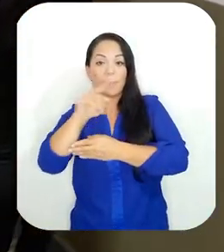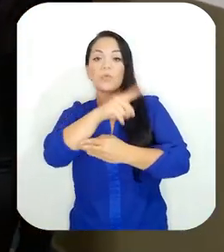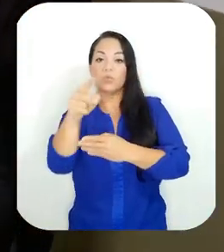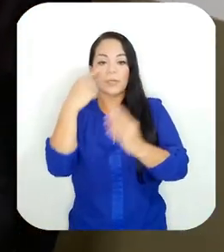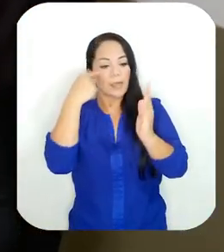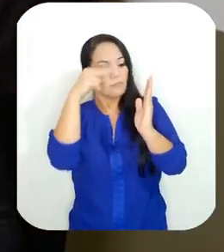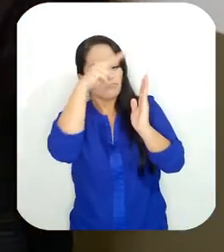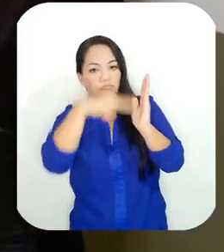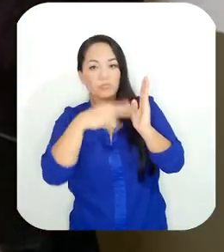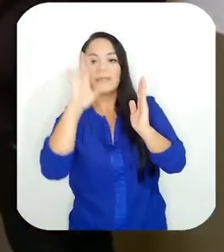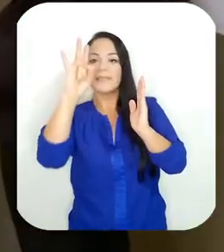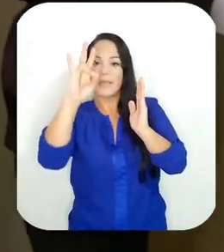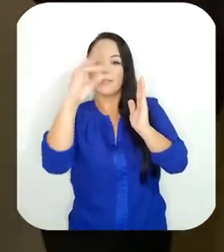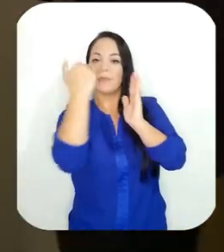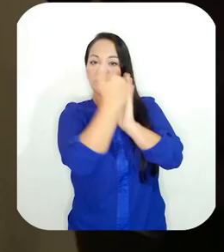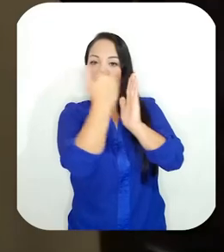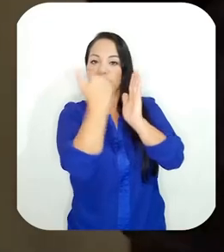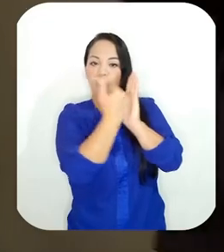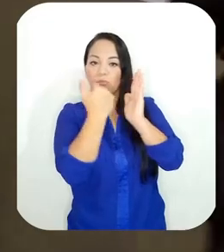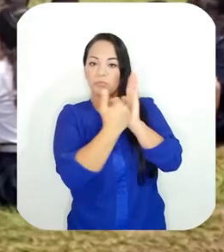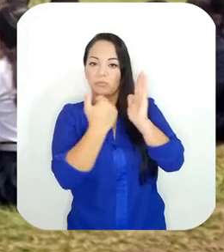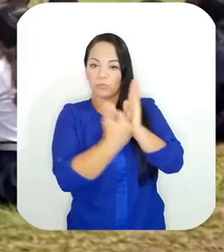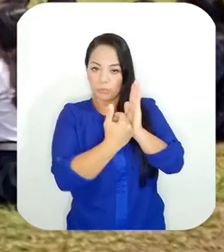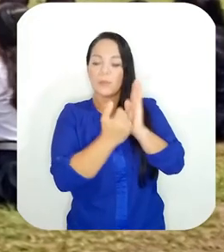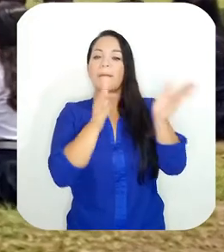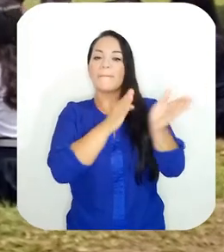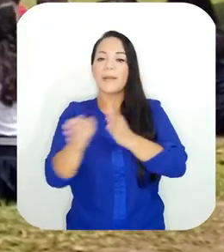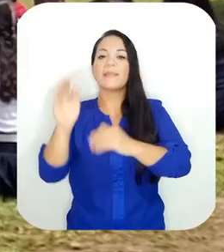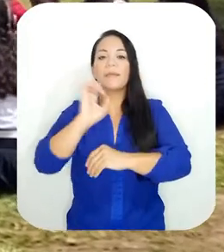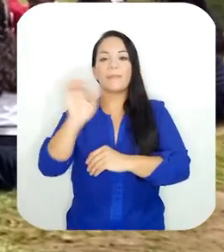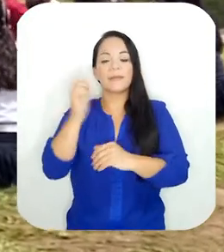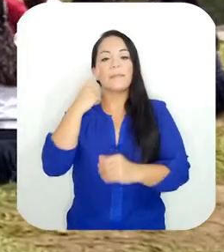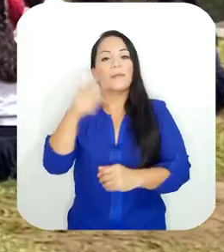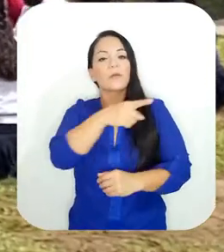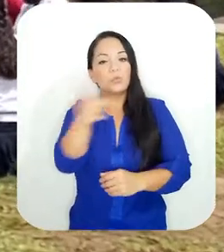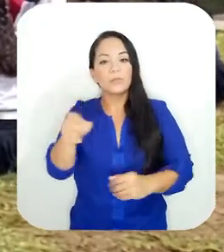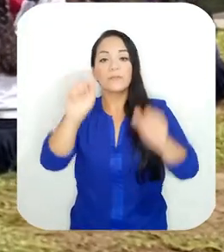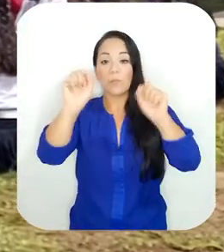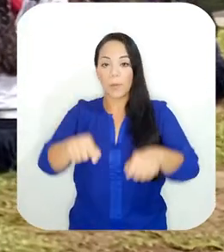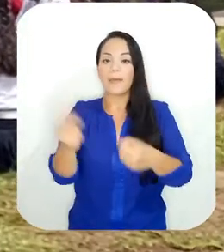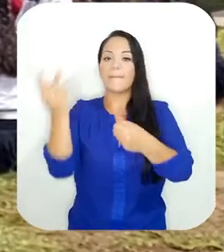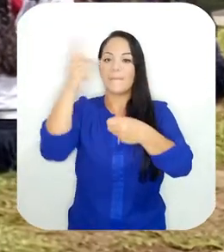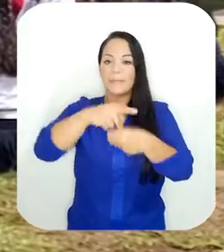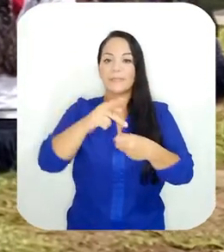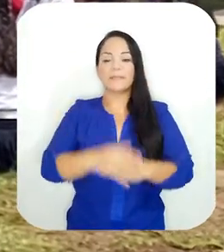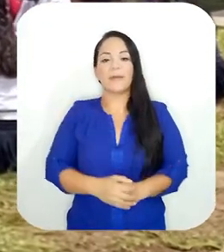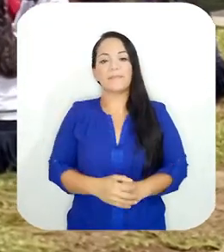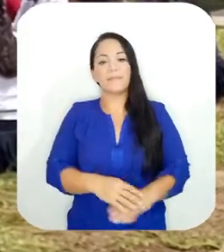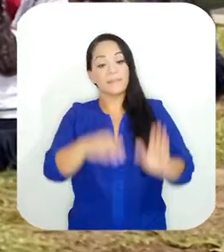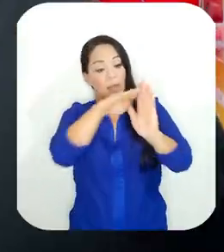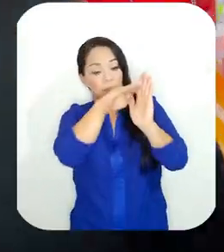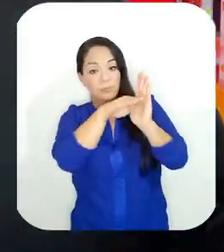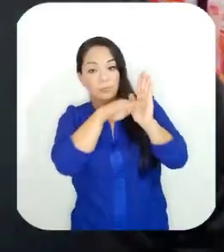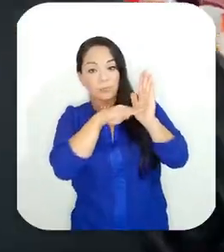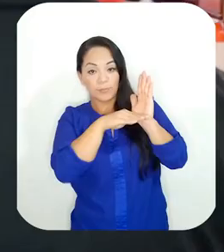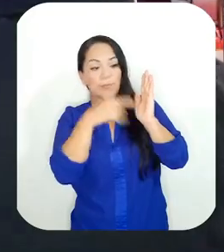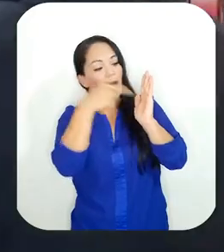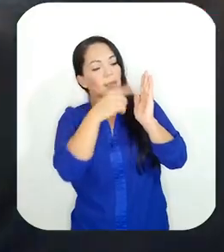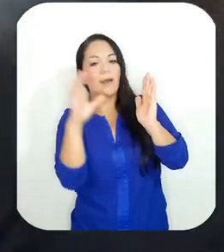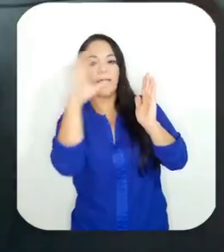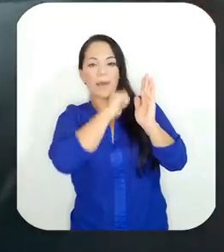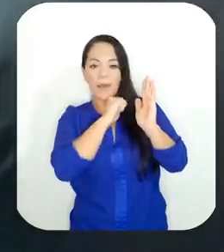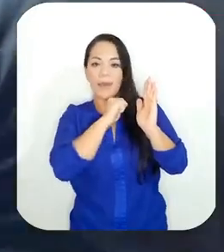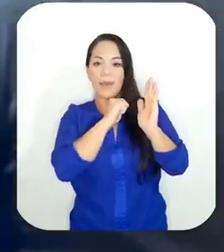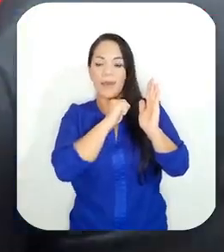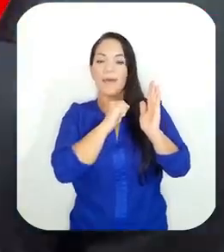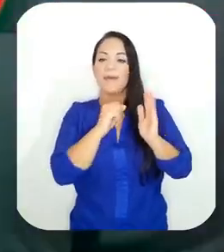podrá encontrar los 7 pasos sencillos del plan de emergencias para que usted pueda participar. Estos pasos permiten